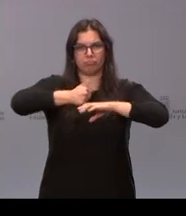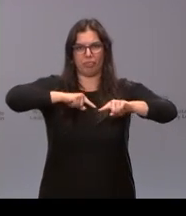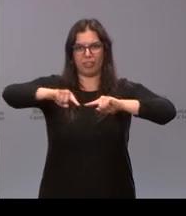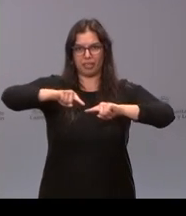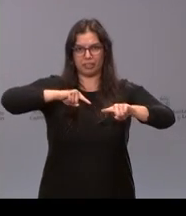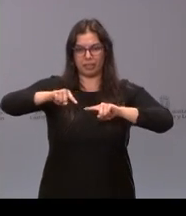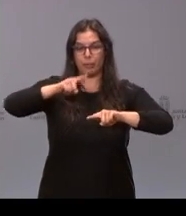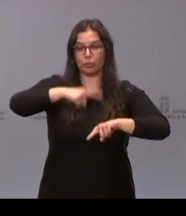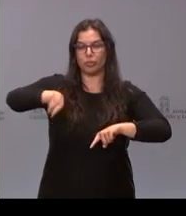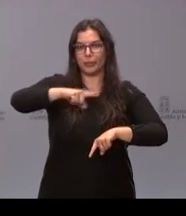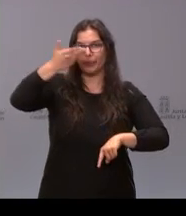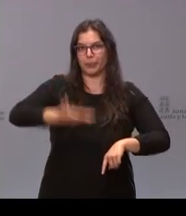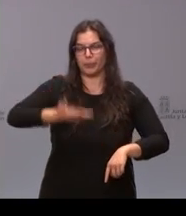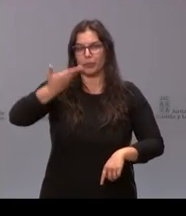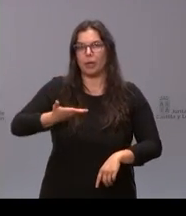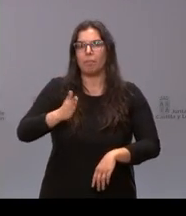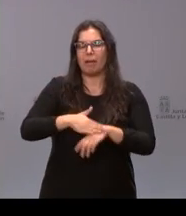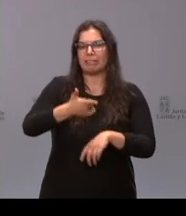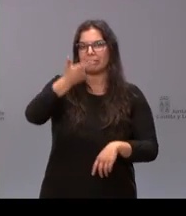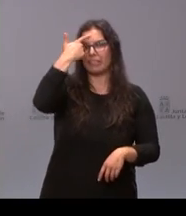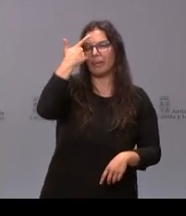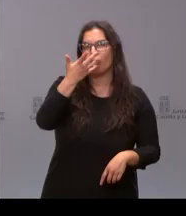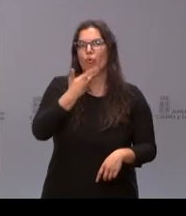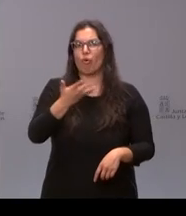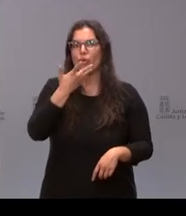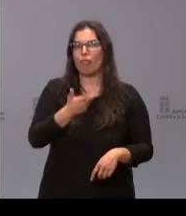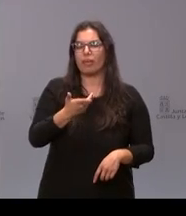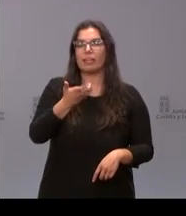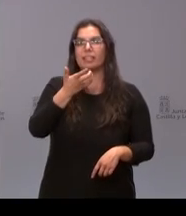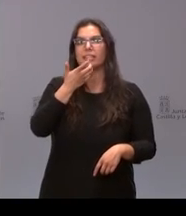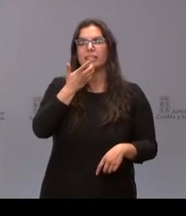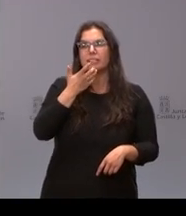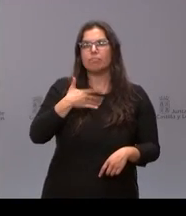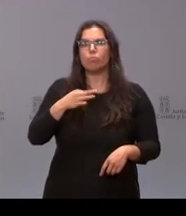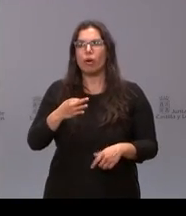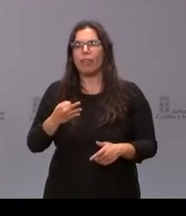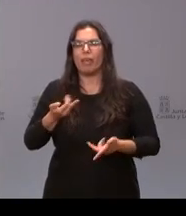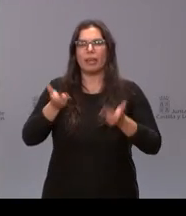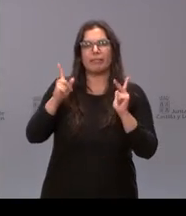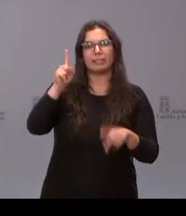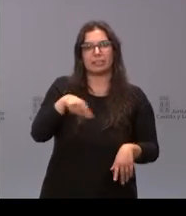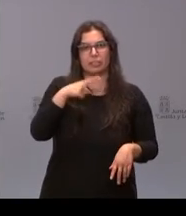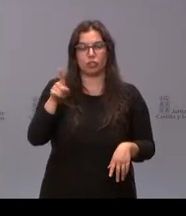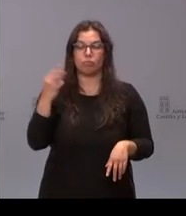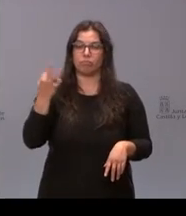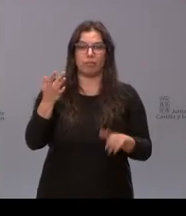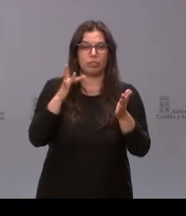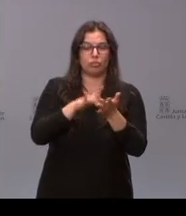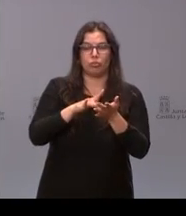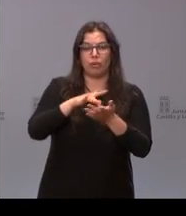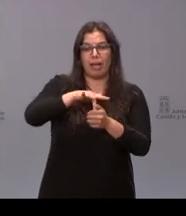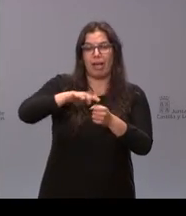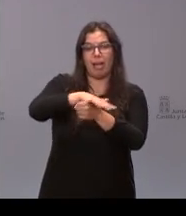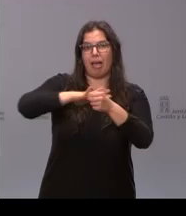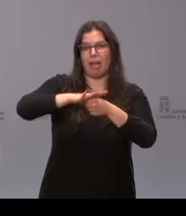van a ser determinantes para saber y conocer los índices de disponibilidad de obra hubo que asumir cambios sustantivos en el área